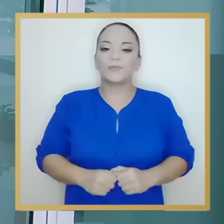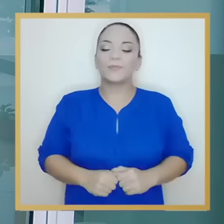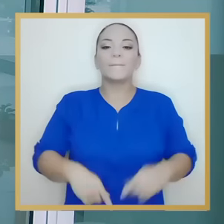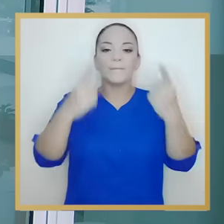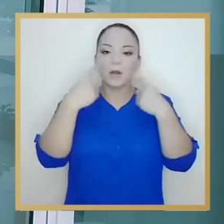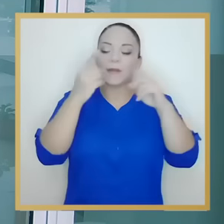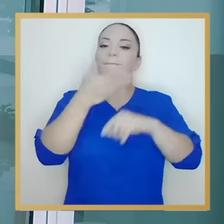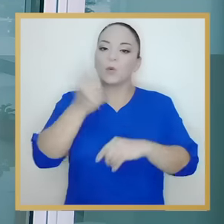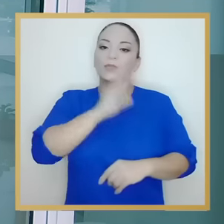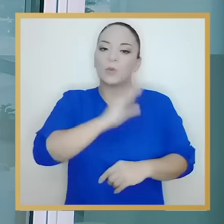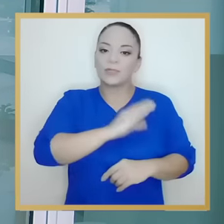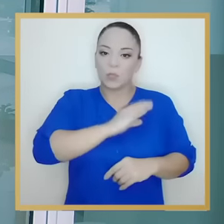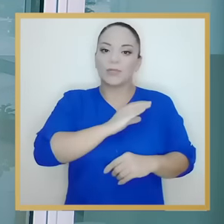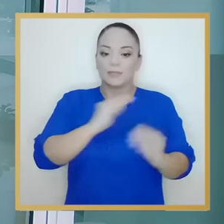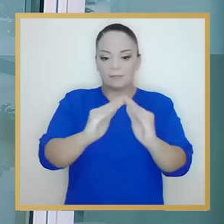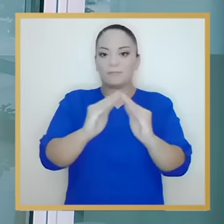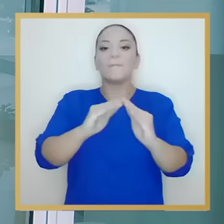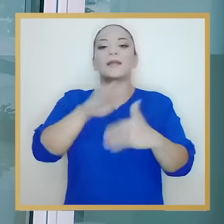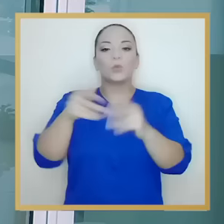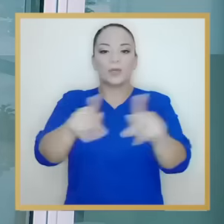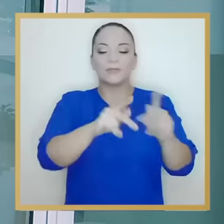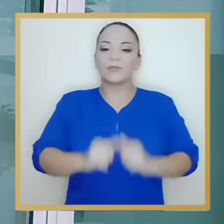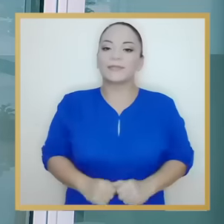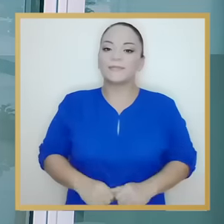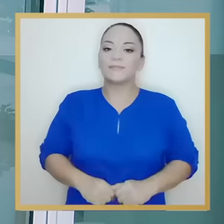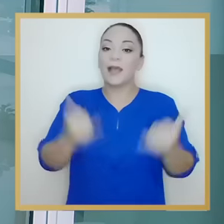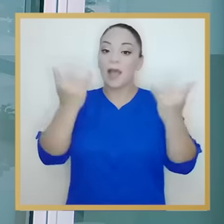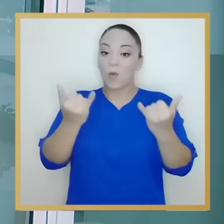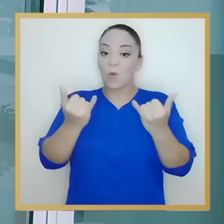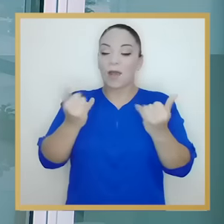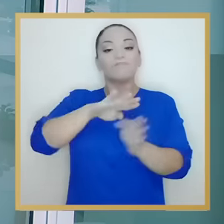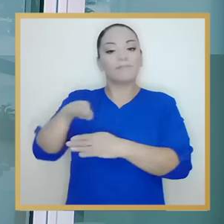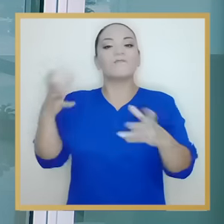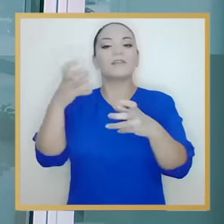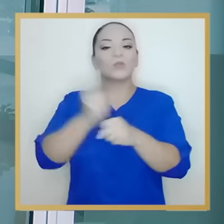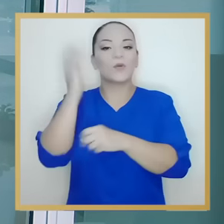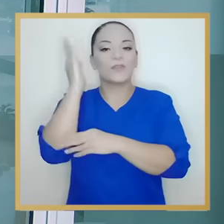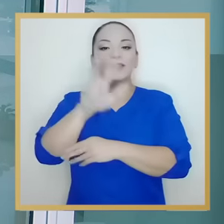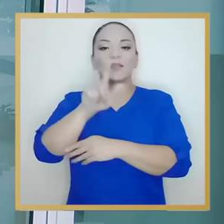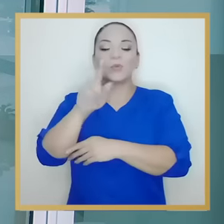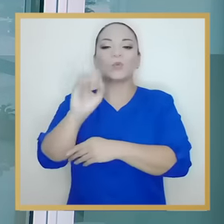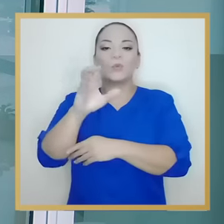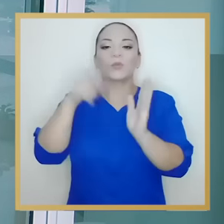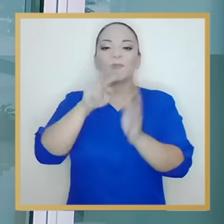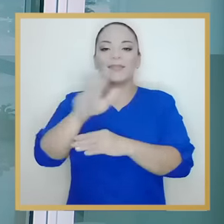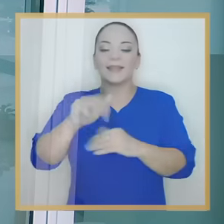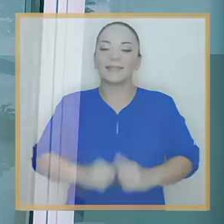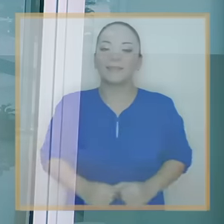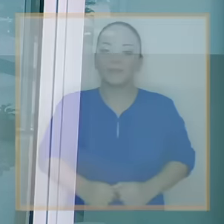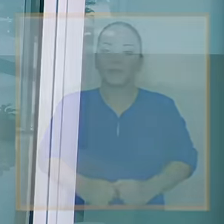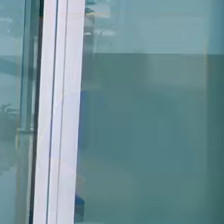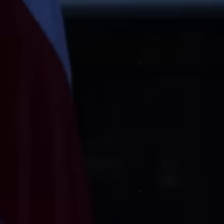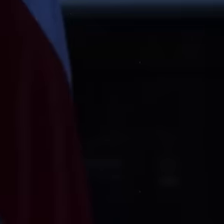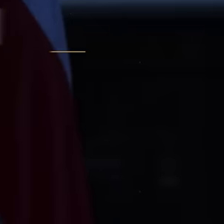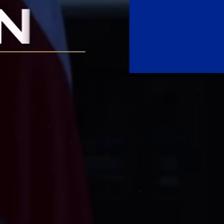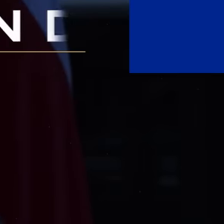sector. Nos obliga a seguir trabajando cada día más y mejor en tener las mejores condiciones del hábitat para nuestra